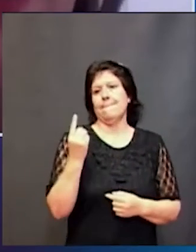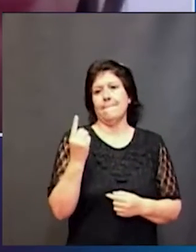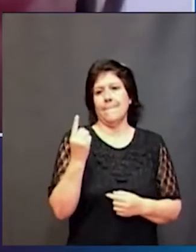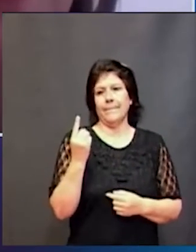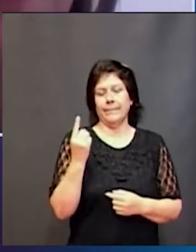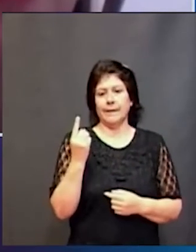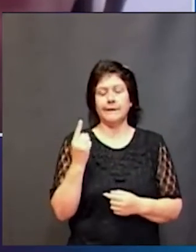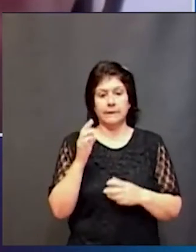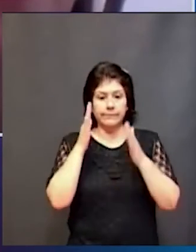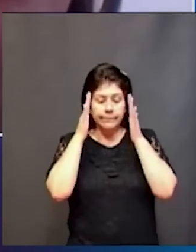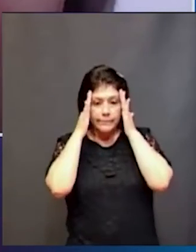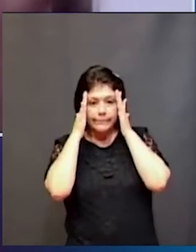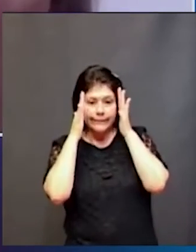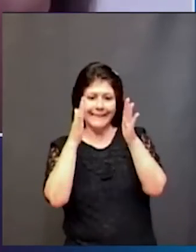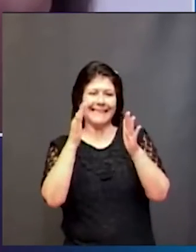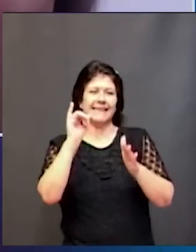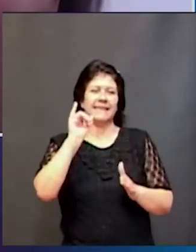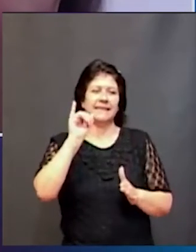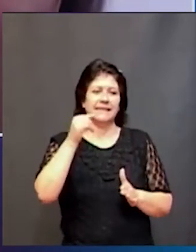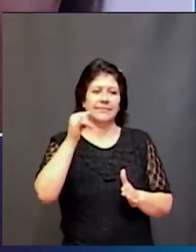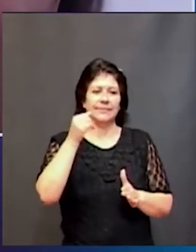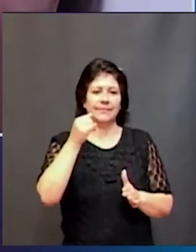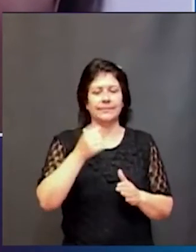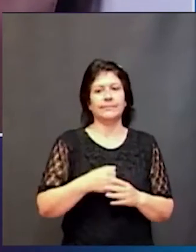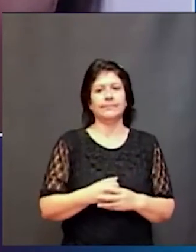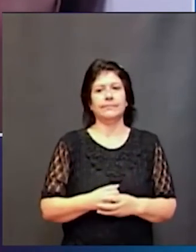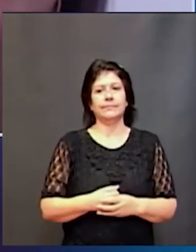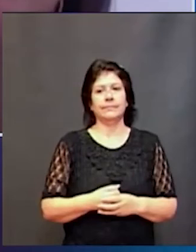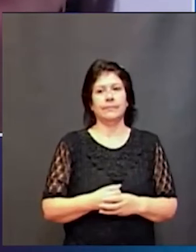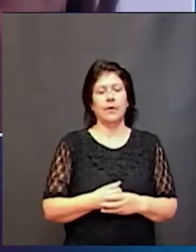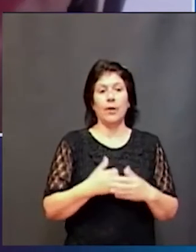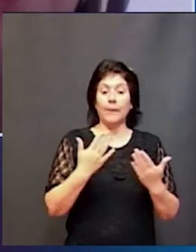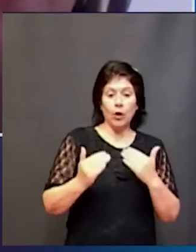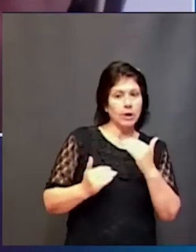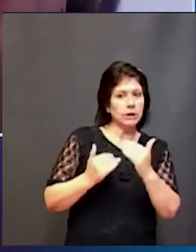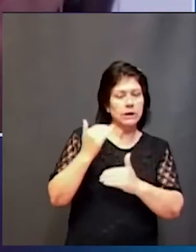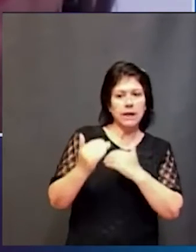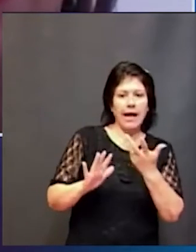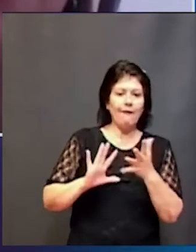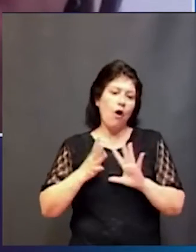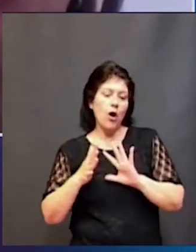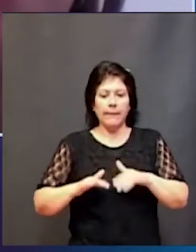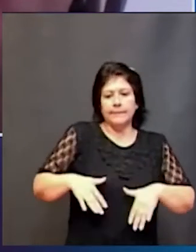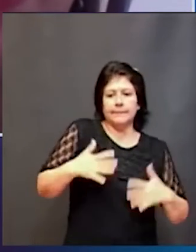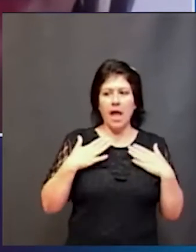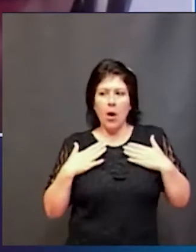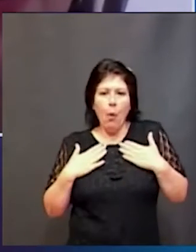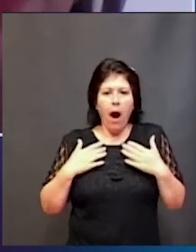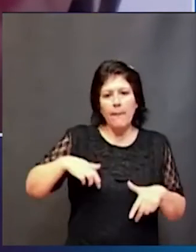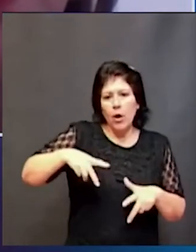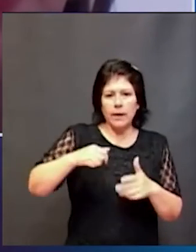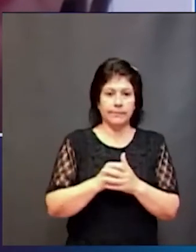instancias atencionales que tenemos que tener como como como se desarrolla la motricidad ¿sí? es como lo más